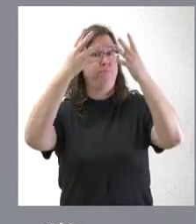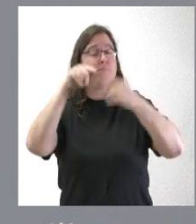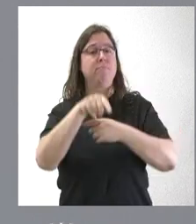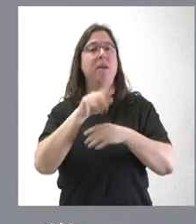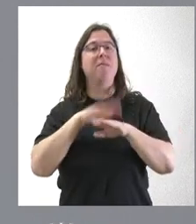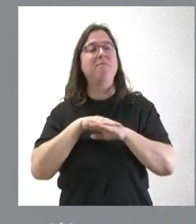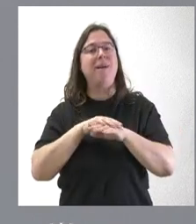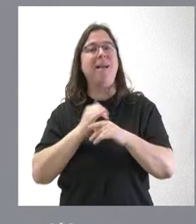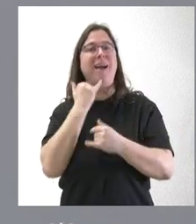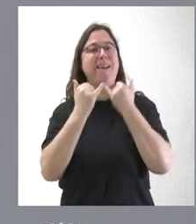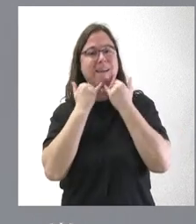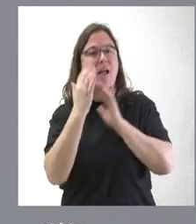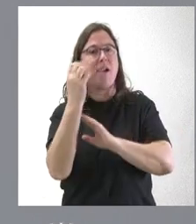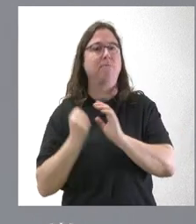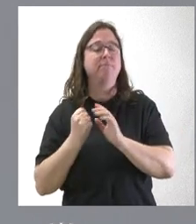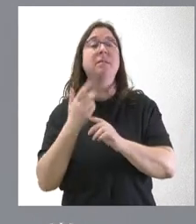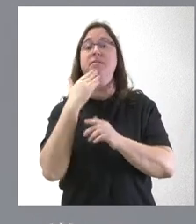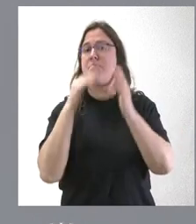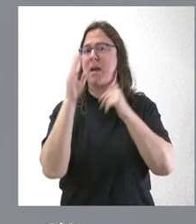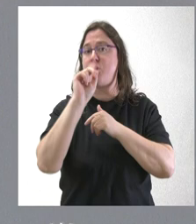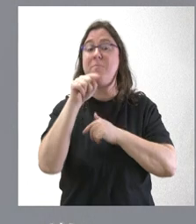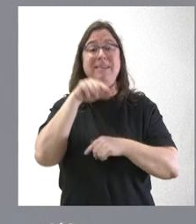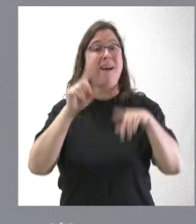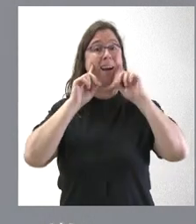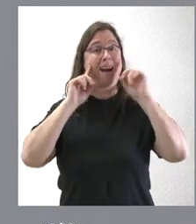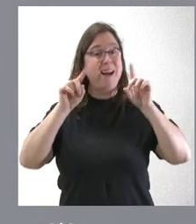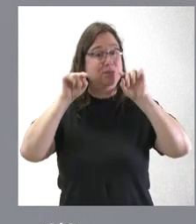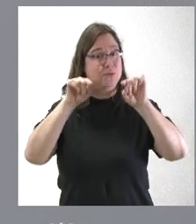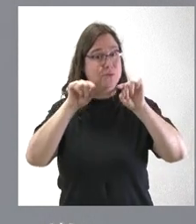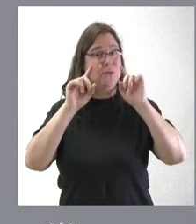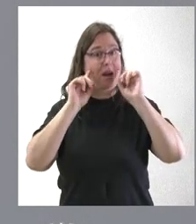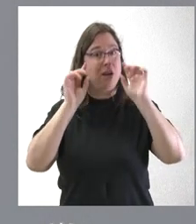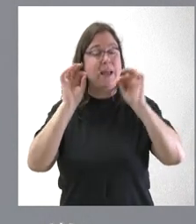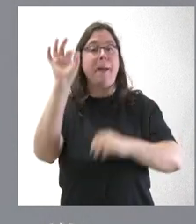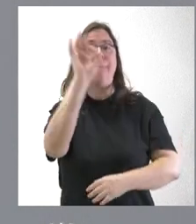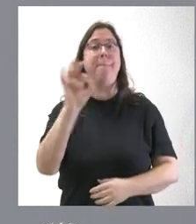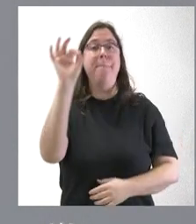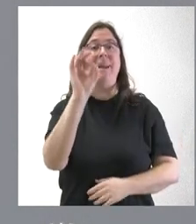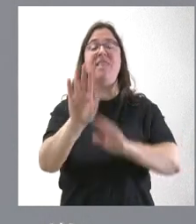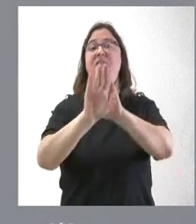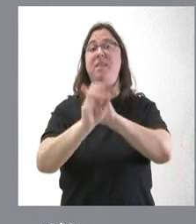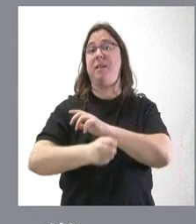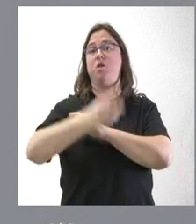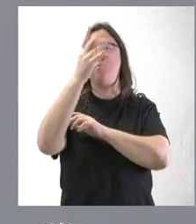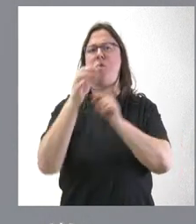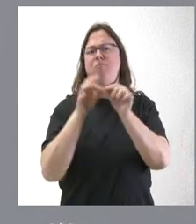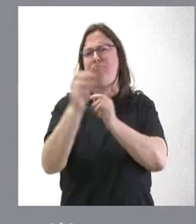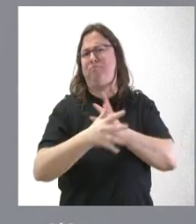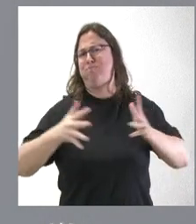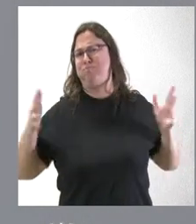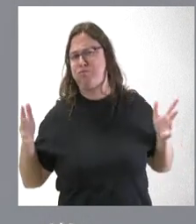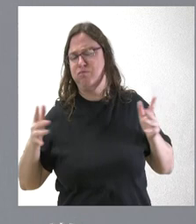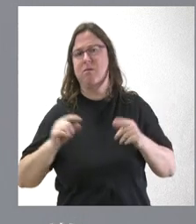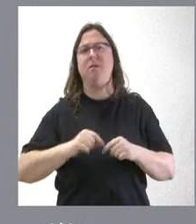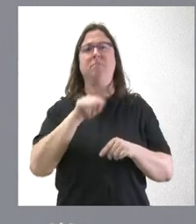reducción del consumo energético no superan esa cifra, pero en esta ocasión concreta, en Palencia, esta comunidad de vecinos, por el tamaño, por la